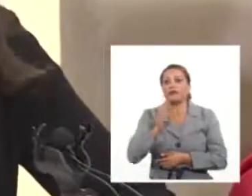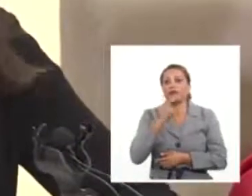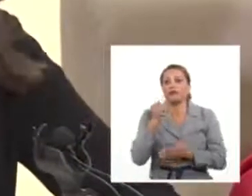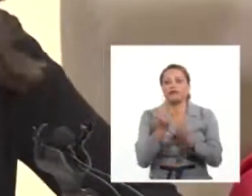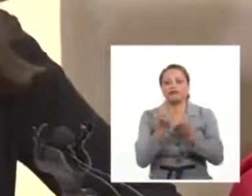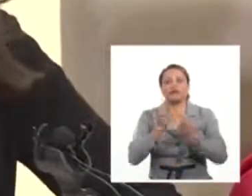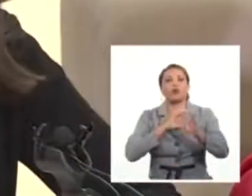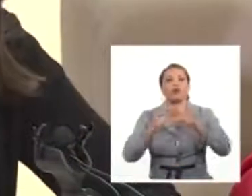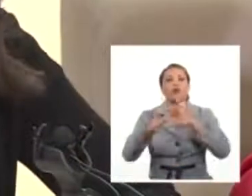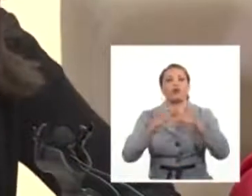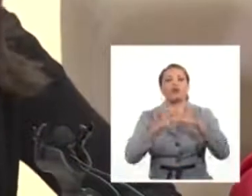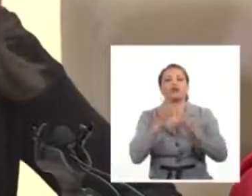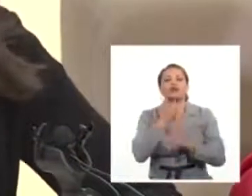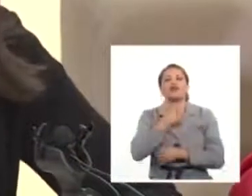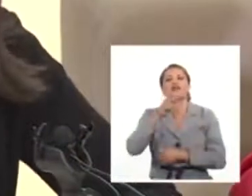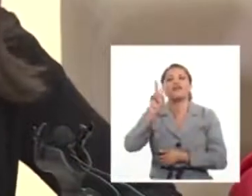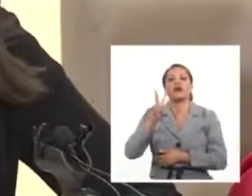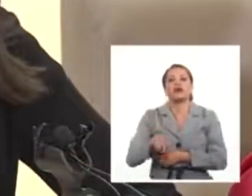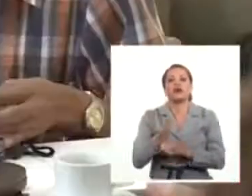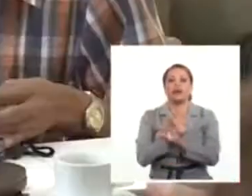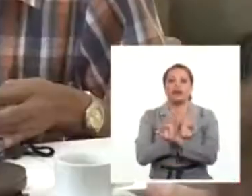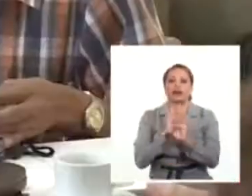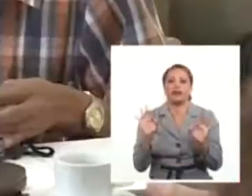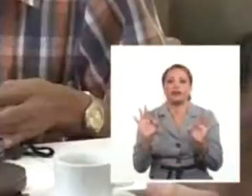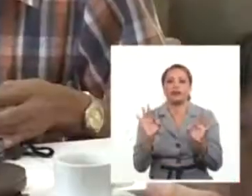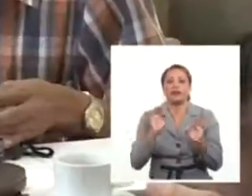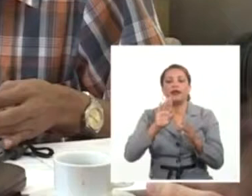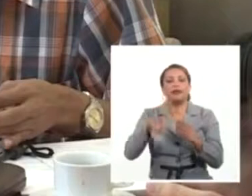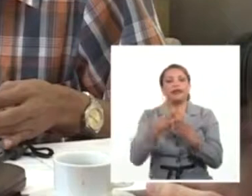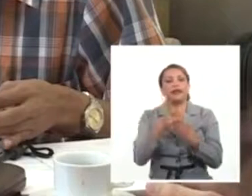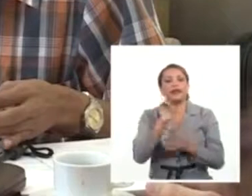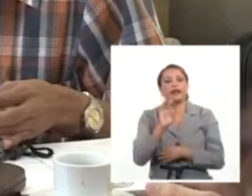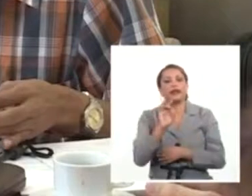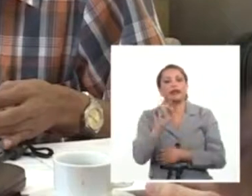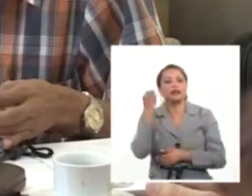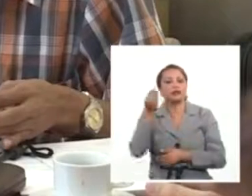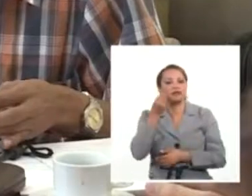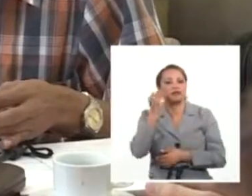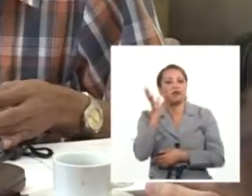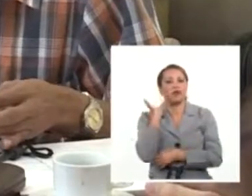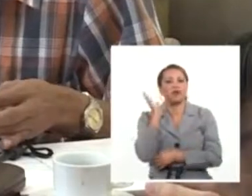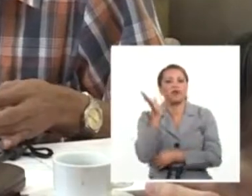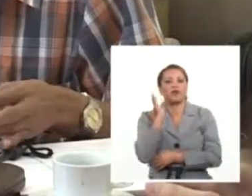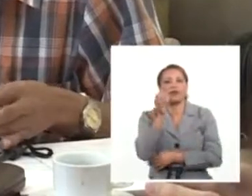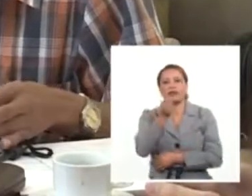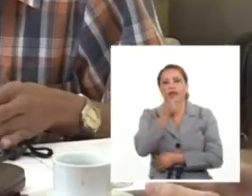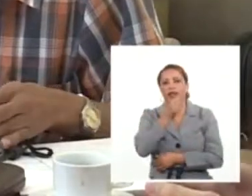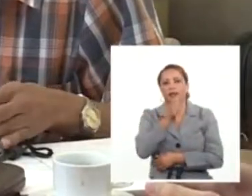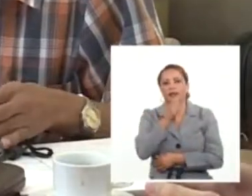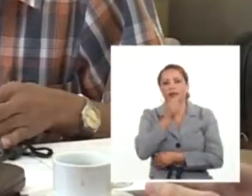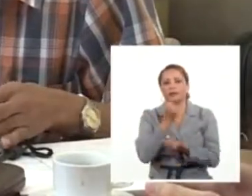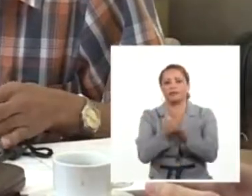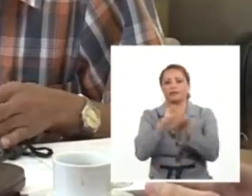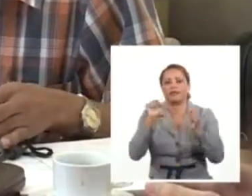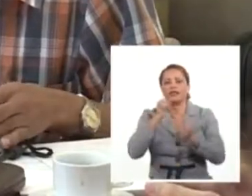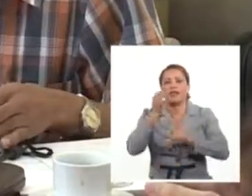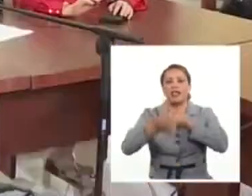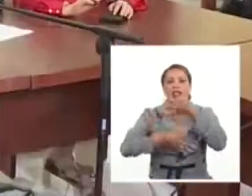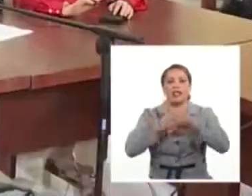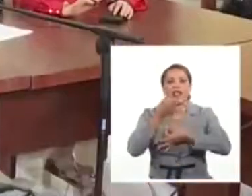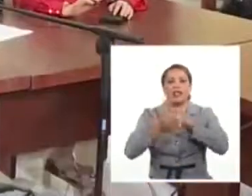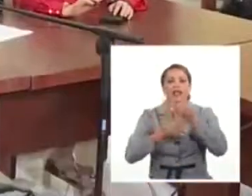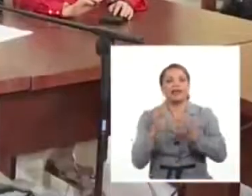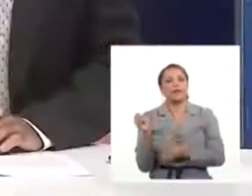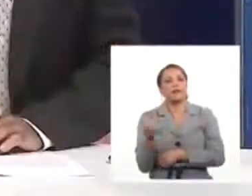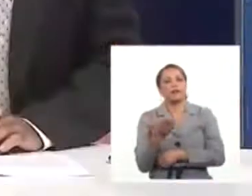comunicativa y evaluación de la calidad. Para el día 15 está prevista la conferencia La Prensa, la libertad de expresión y